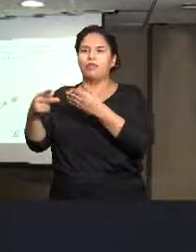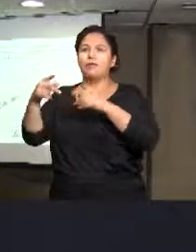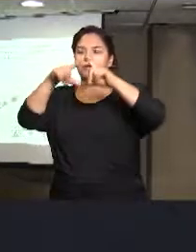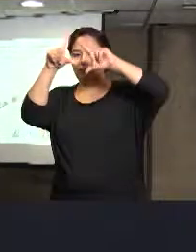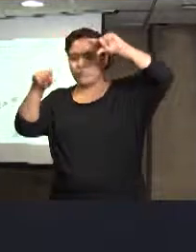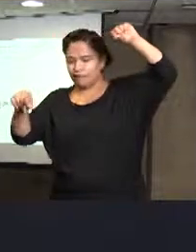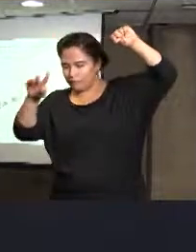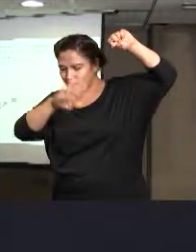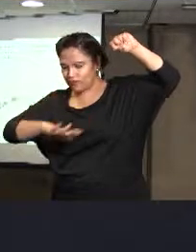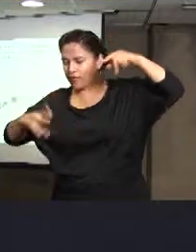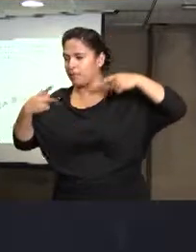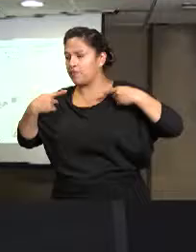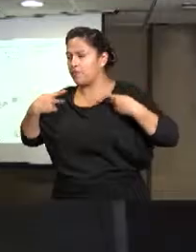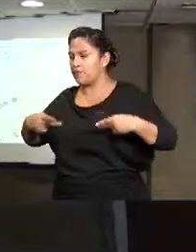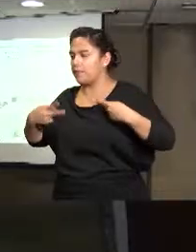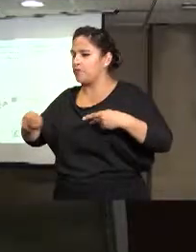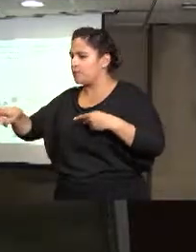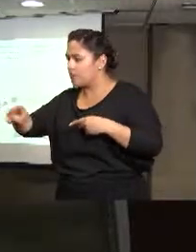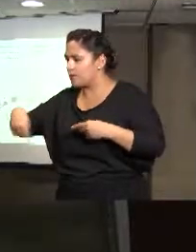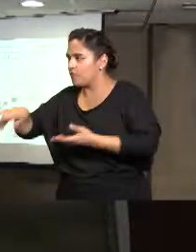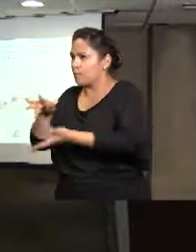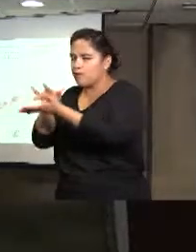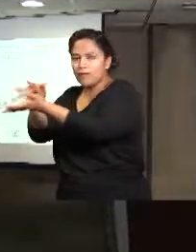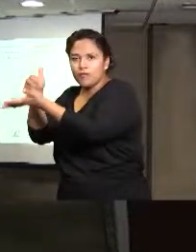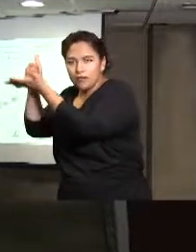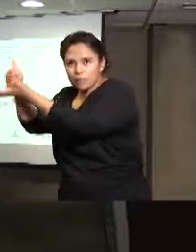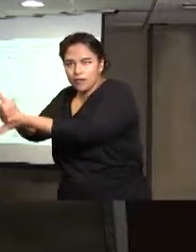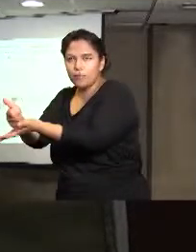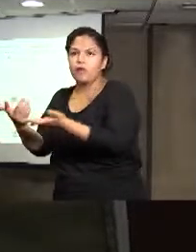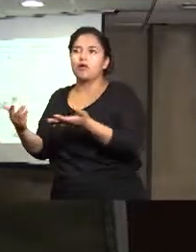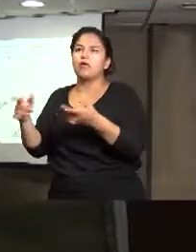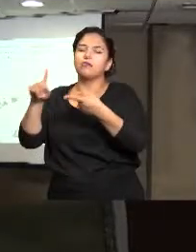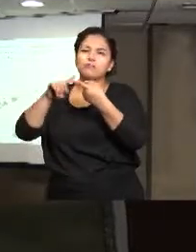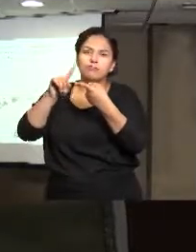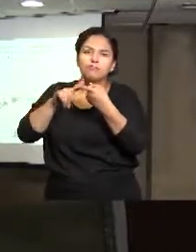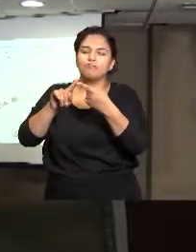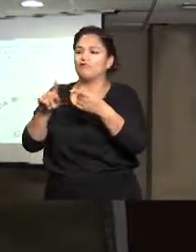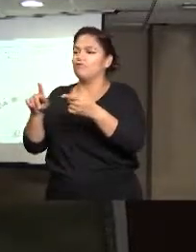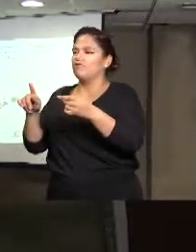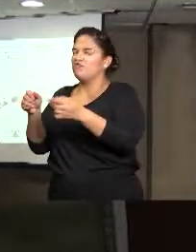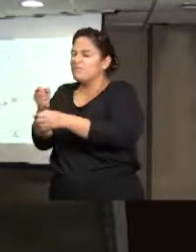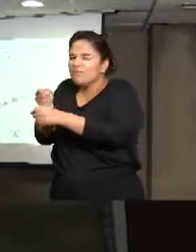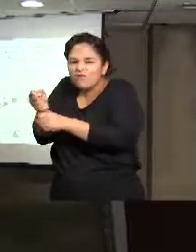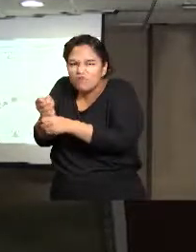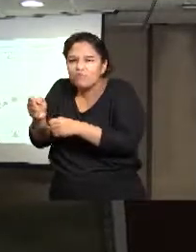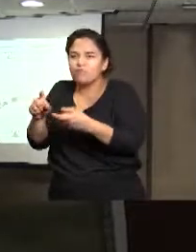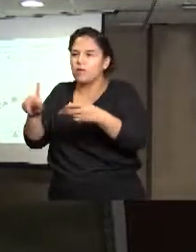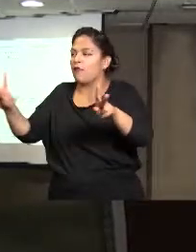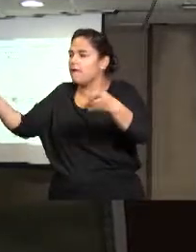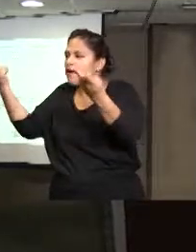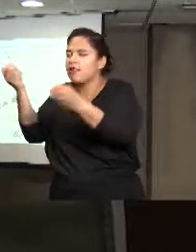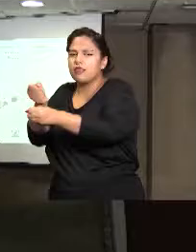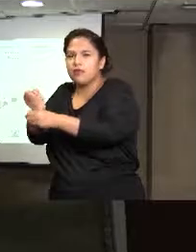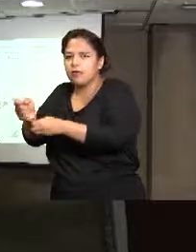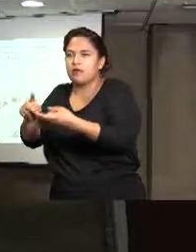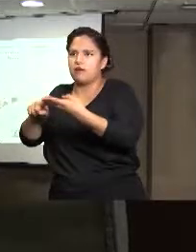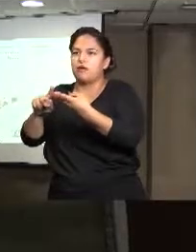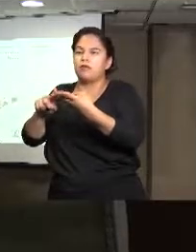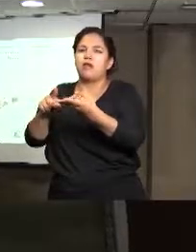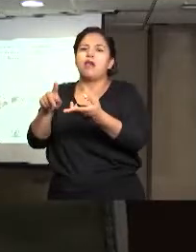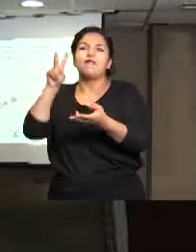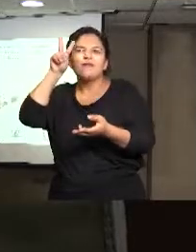trabajadores, familias y comunidades que van desde la prevención de la violencia, la prevención de la trata de personas, de adicciones,